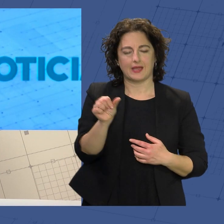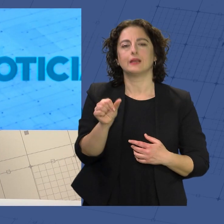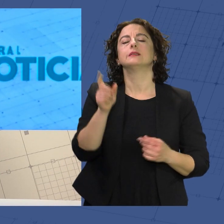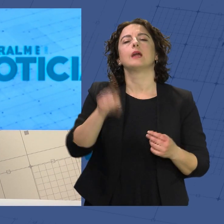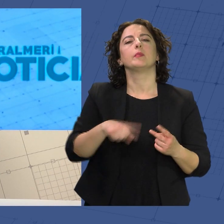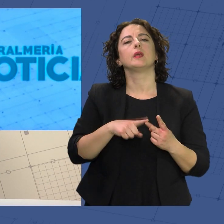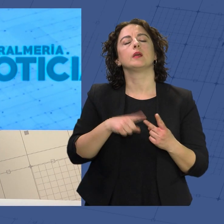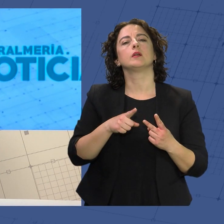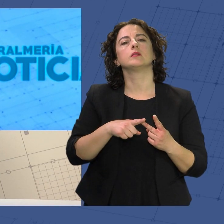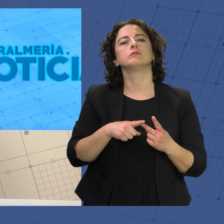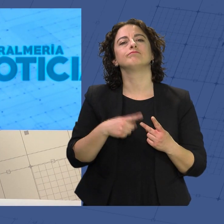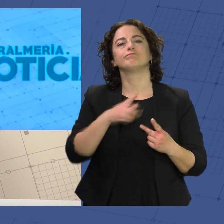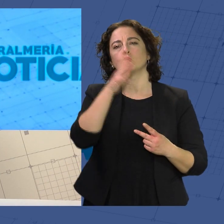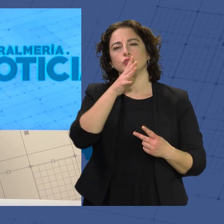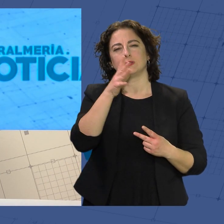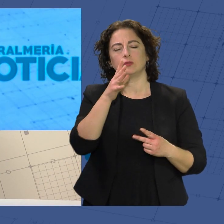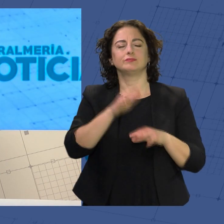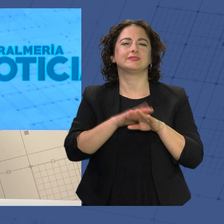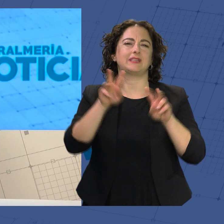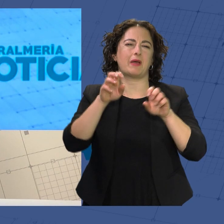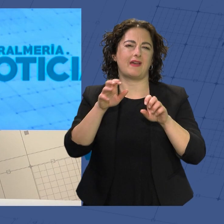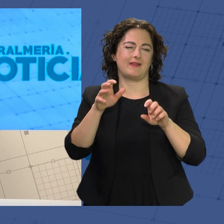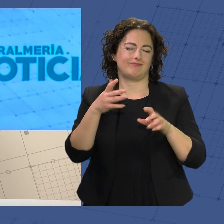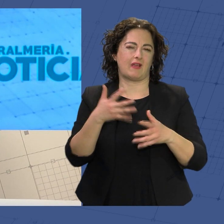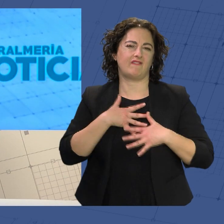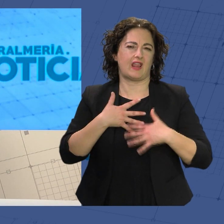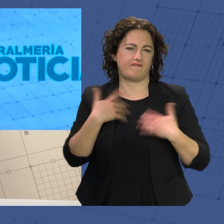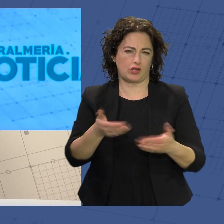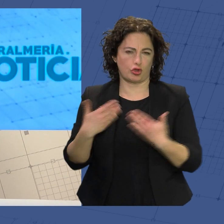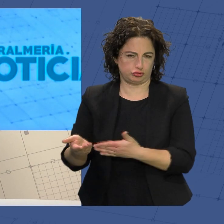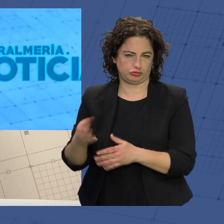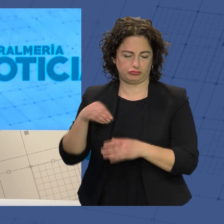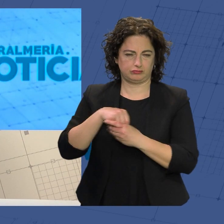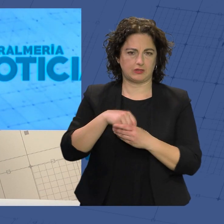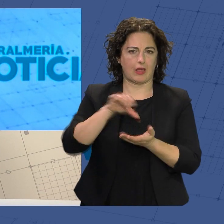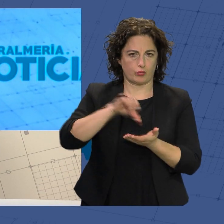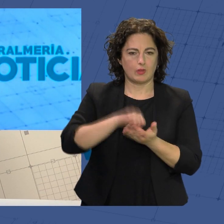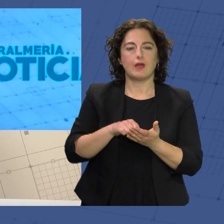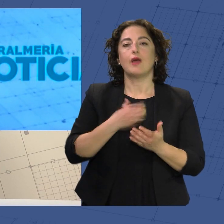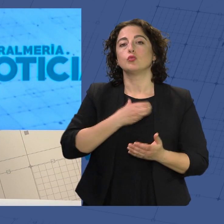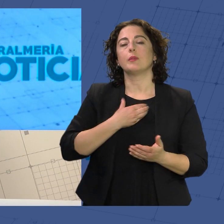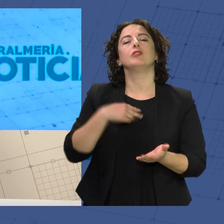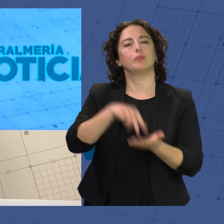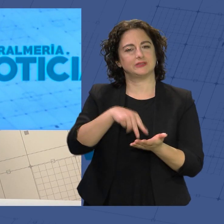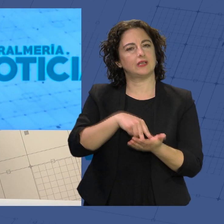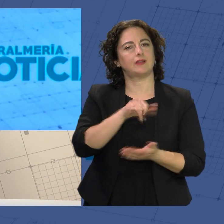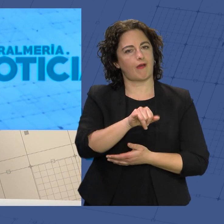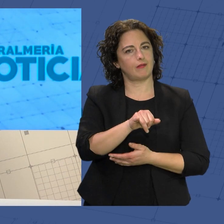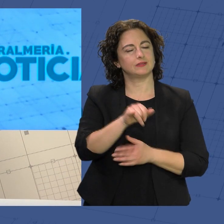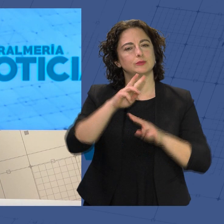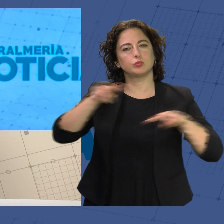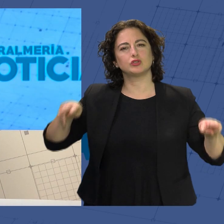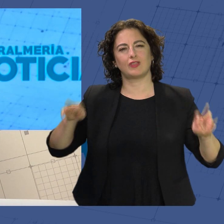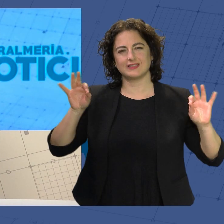también las numerosas causas benéficas que hay en la ciudad. Precisamente el ayuntamiento ha querido estar presente en la exposición